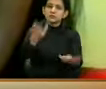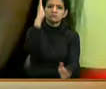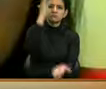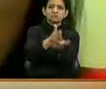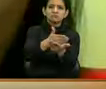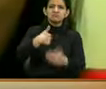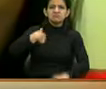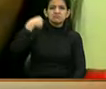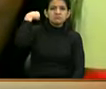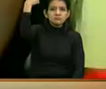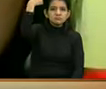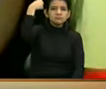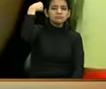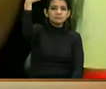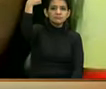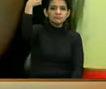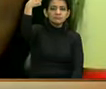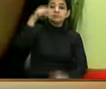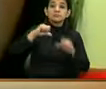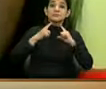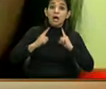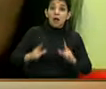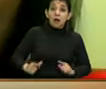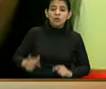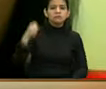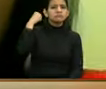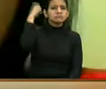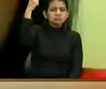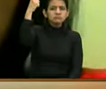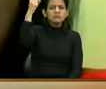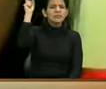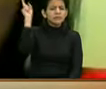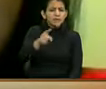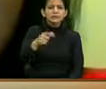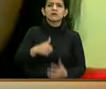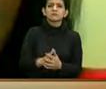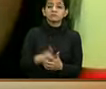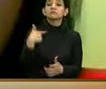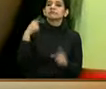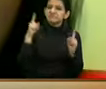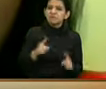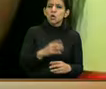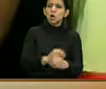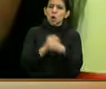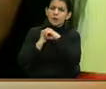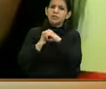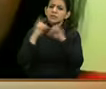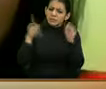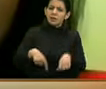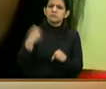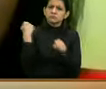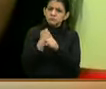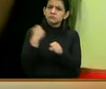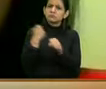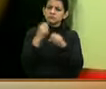un derecho, la salud es un derecho, y es nuestra obligación trabajarla.